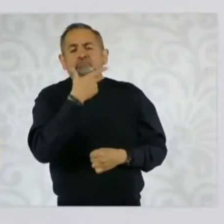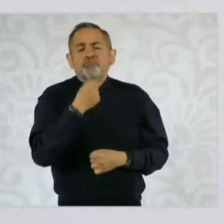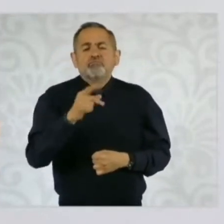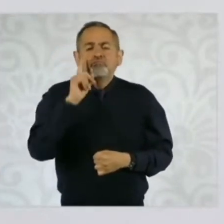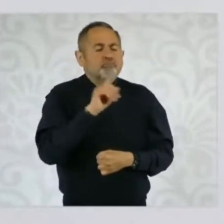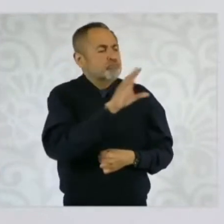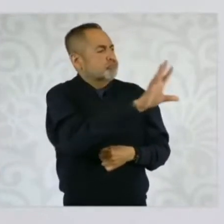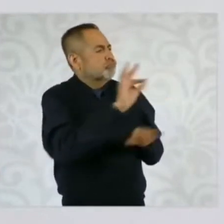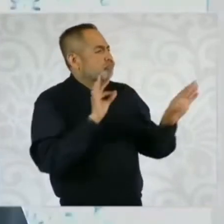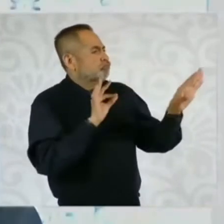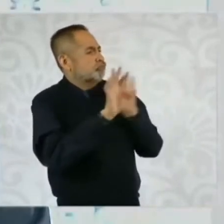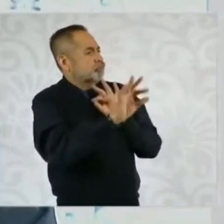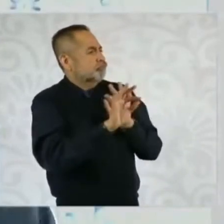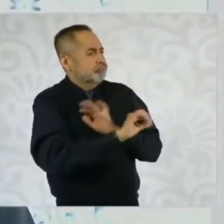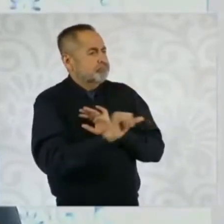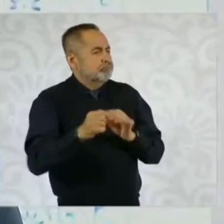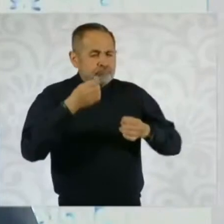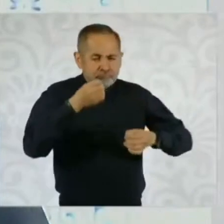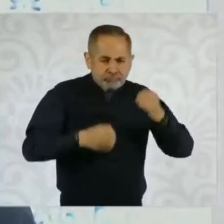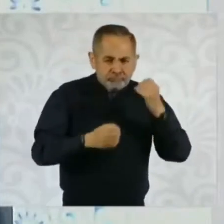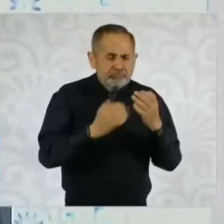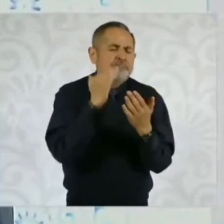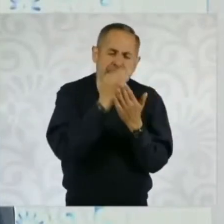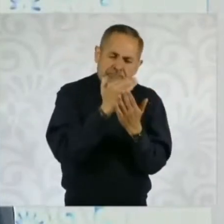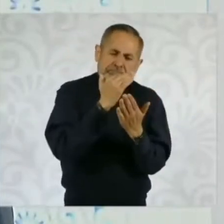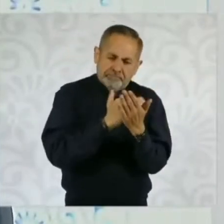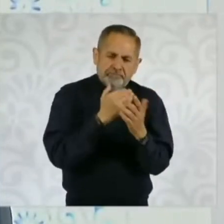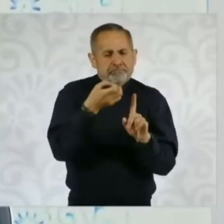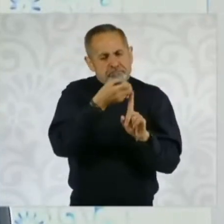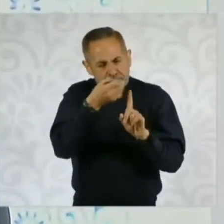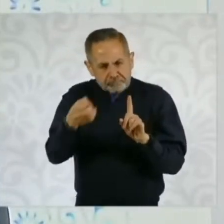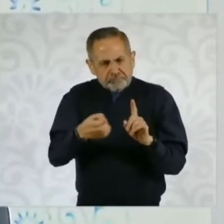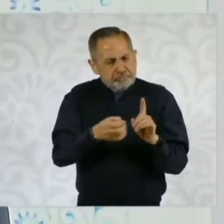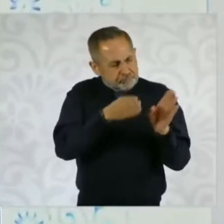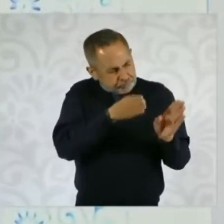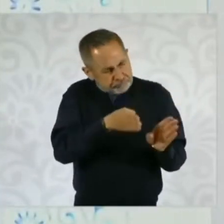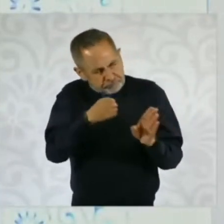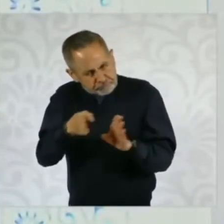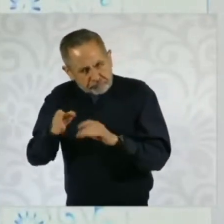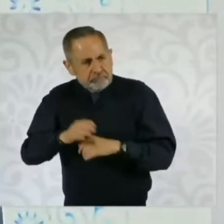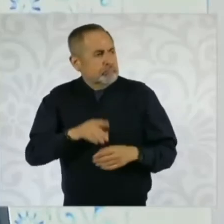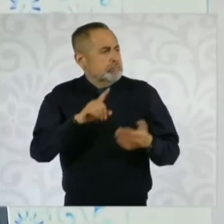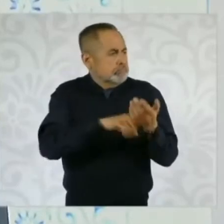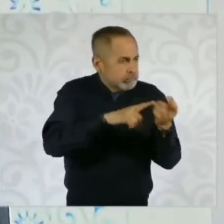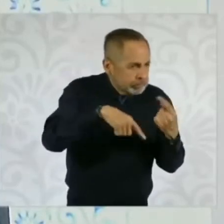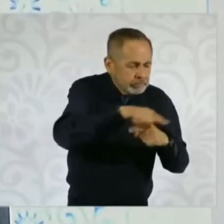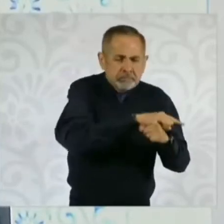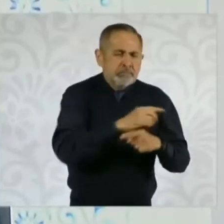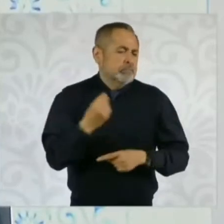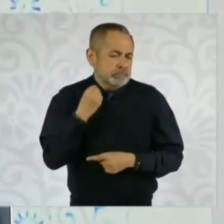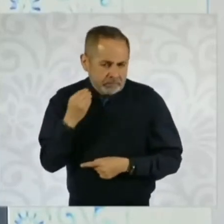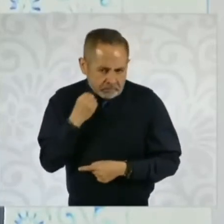con requisitos, con un procedimiento, van a ser abogados,